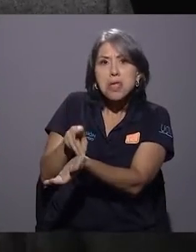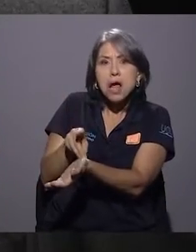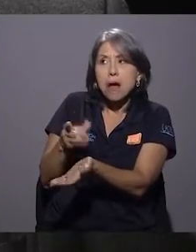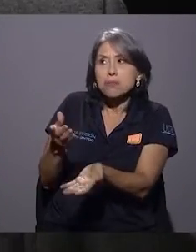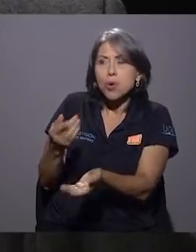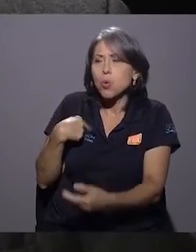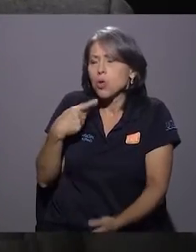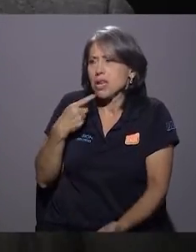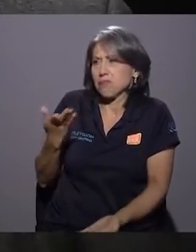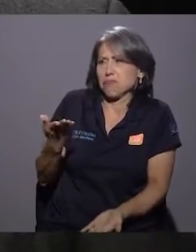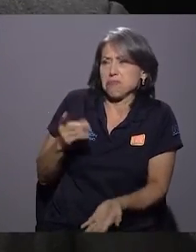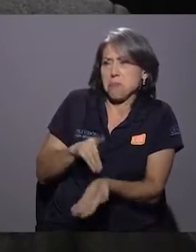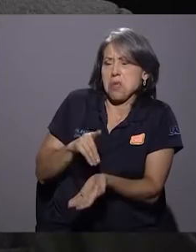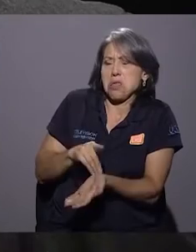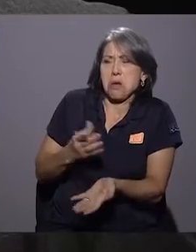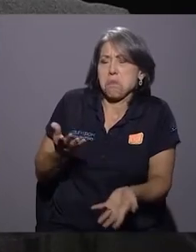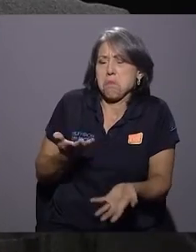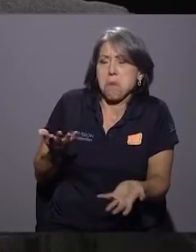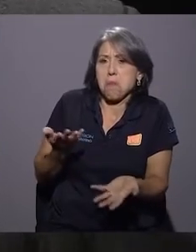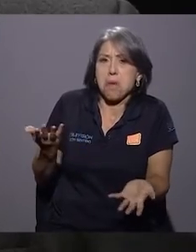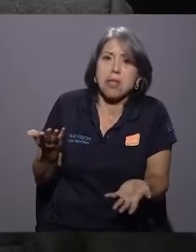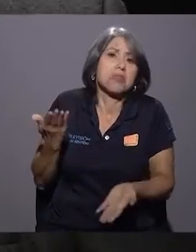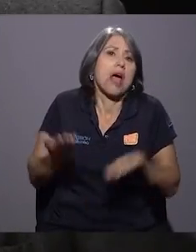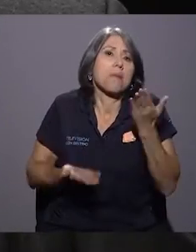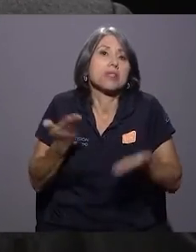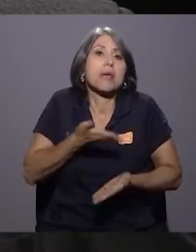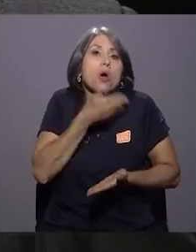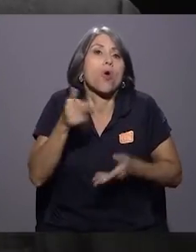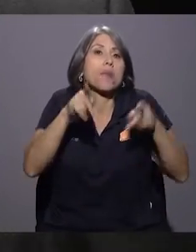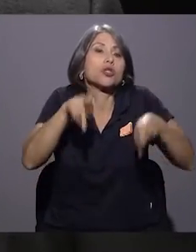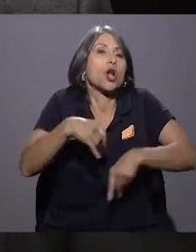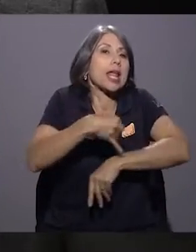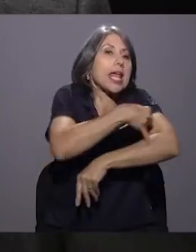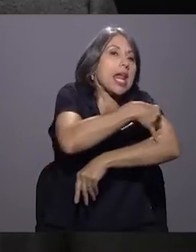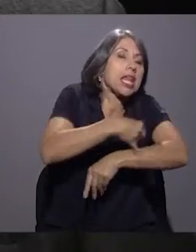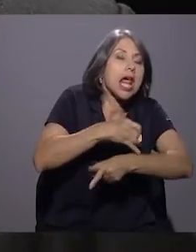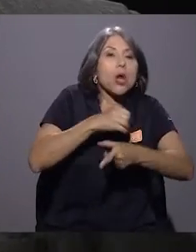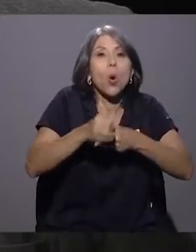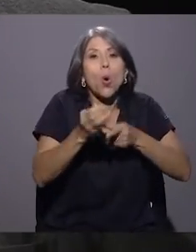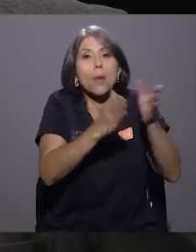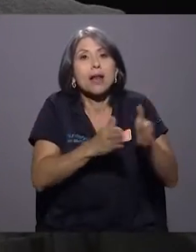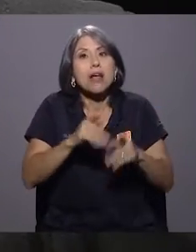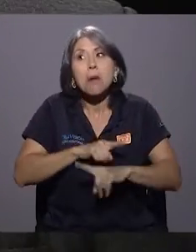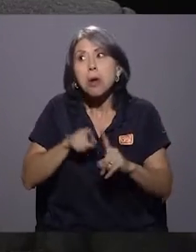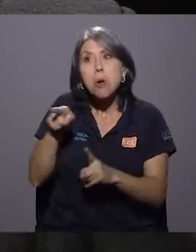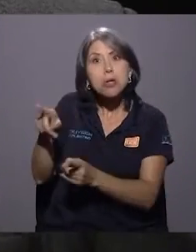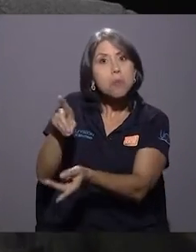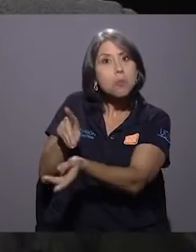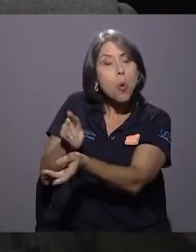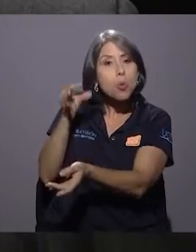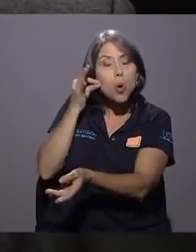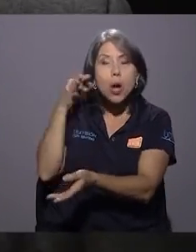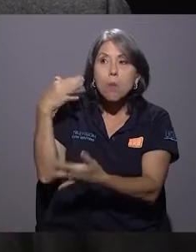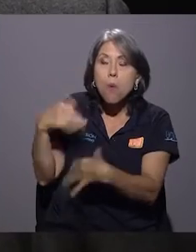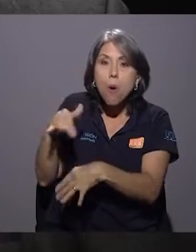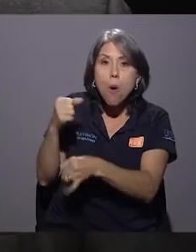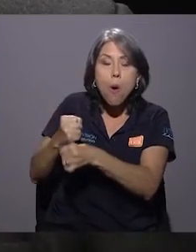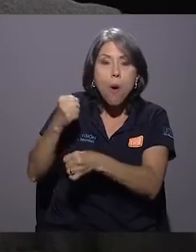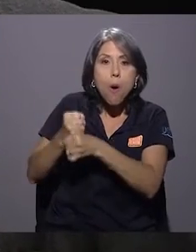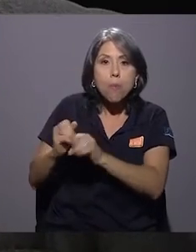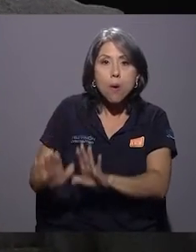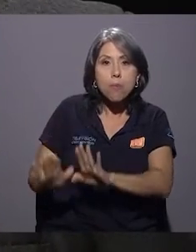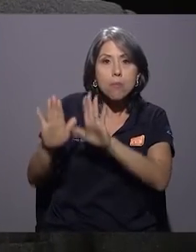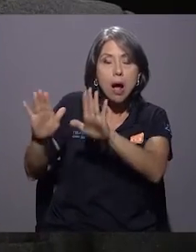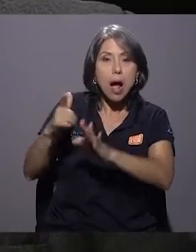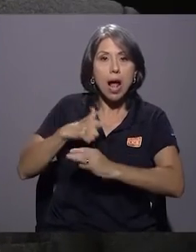relación tiene? Tal vez hubiera sido más razonable un planificador, un ingeniero, por el tipo de funciones. Y la doctora ha hecho una magnífica